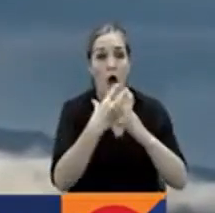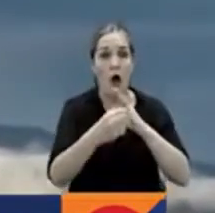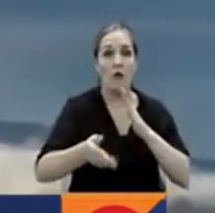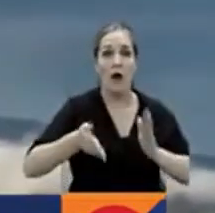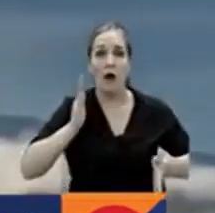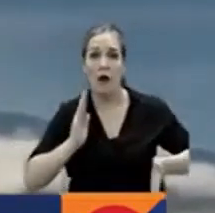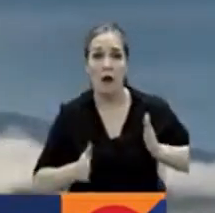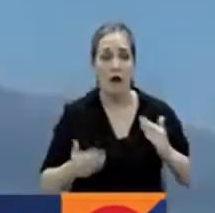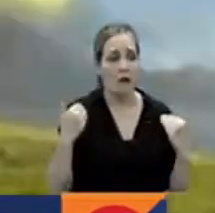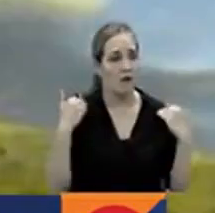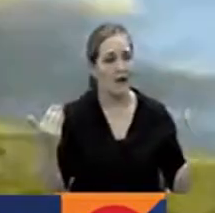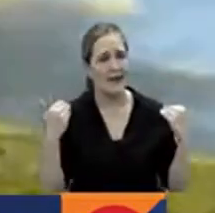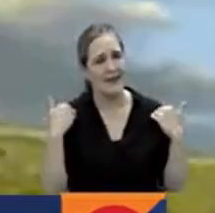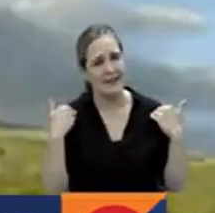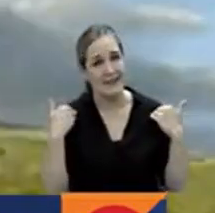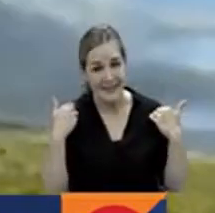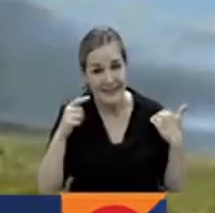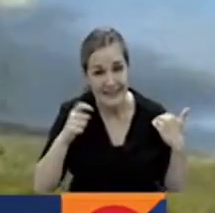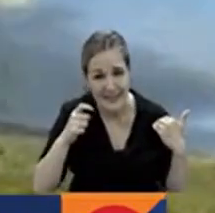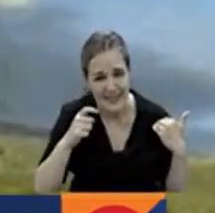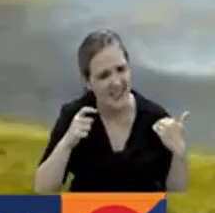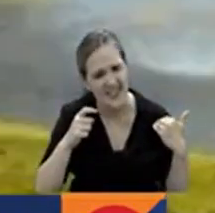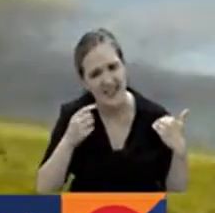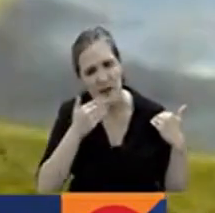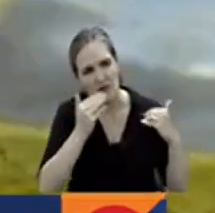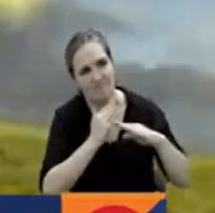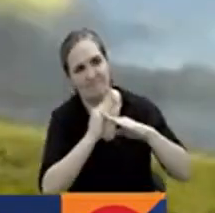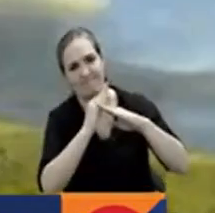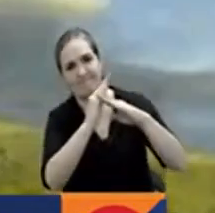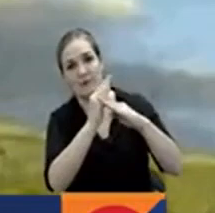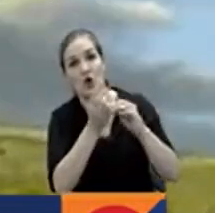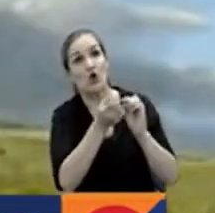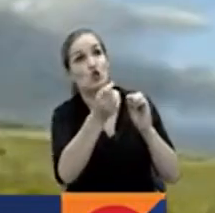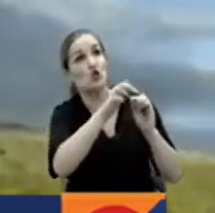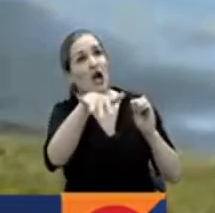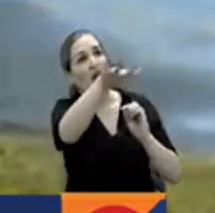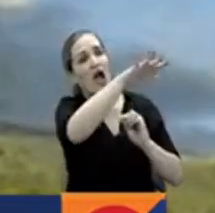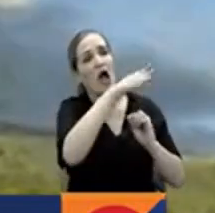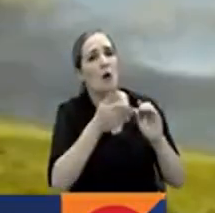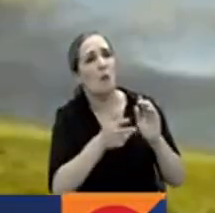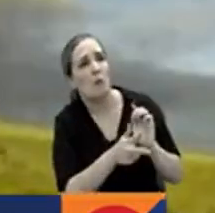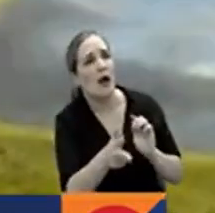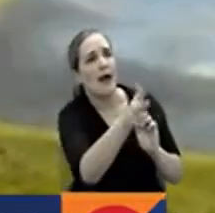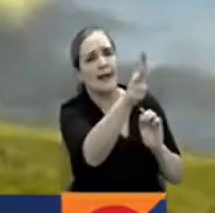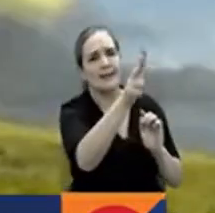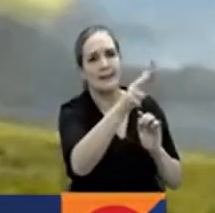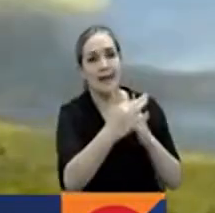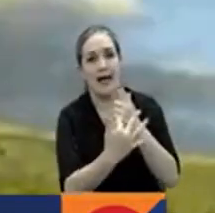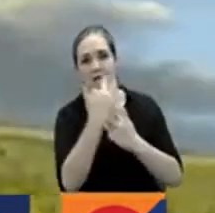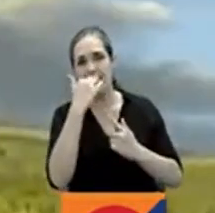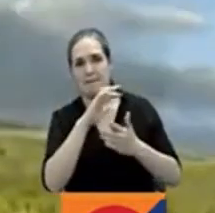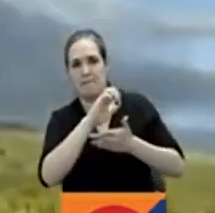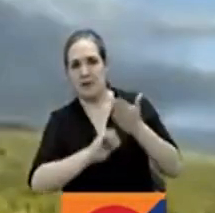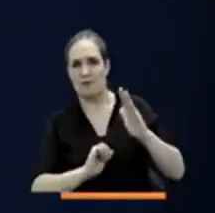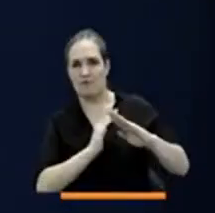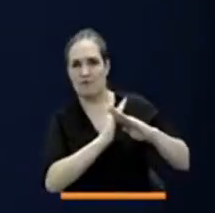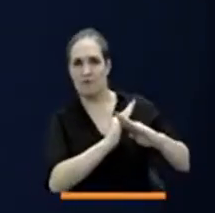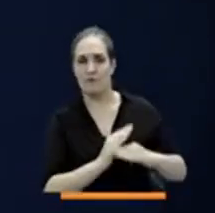desplazamientos innecesarios a zona de riesgo y concentración de gases o ceniza volcánica para reducir las afectaciones.